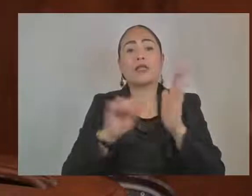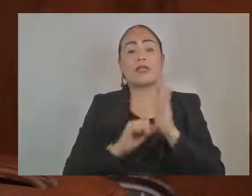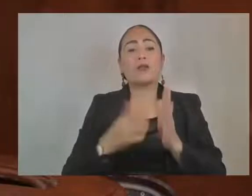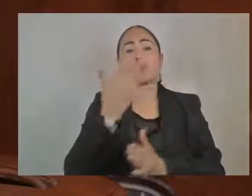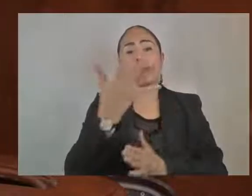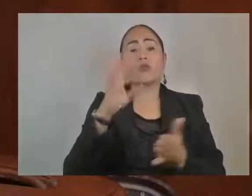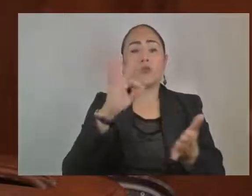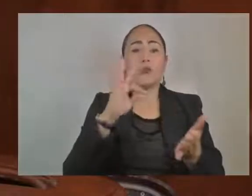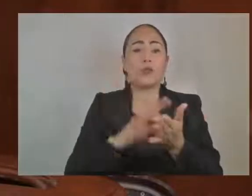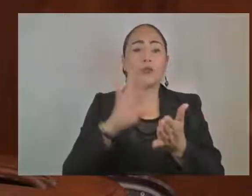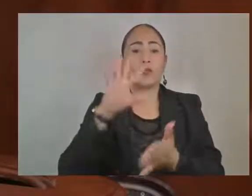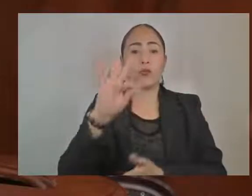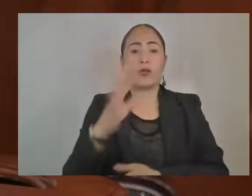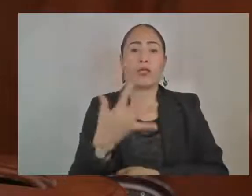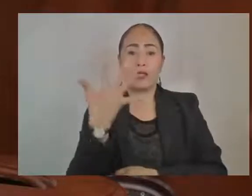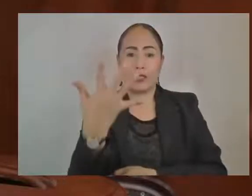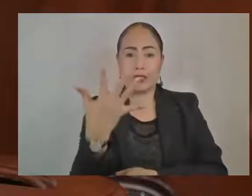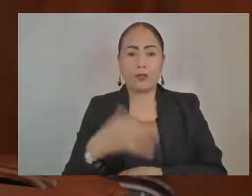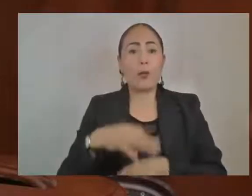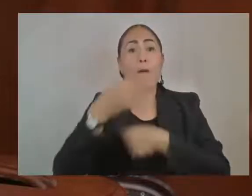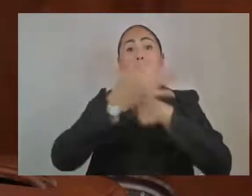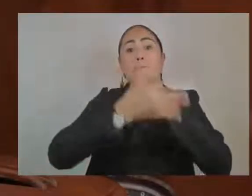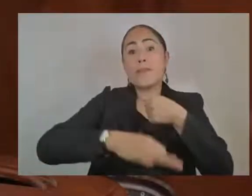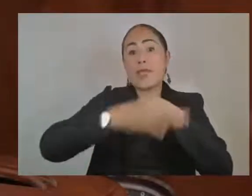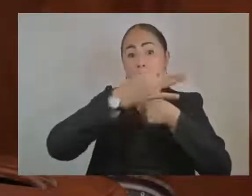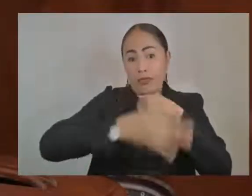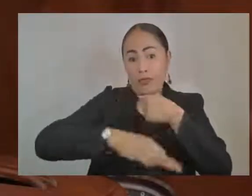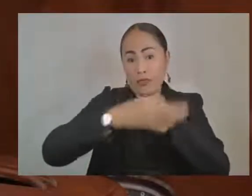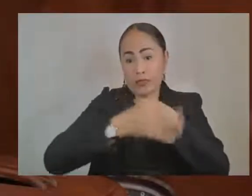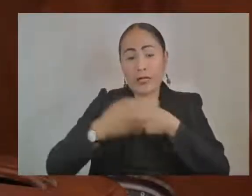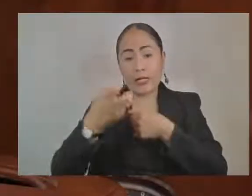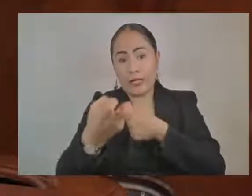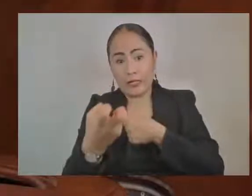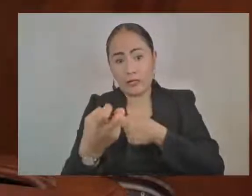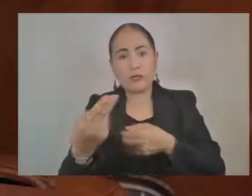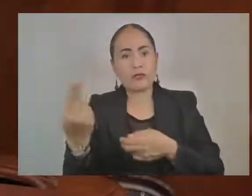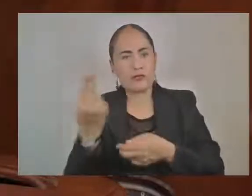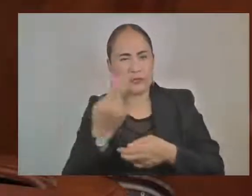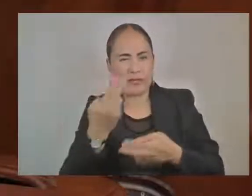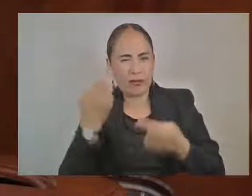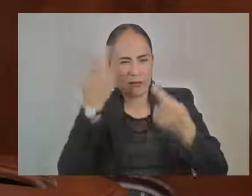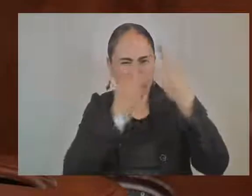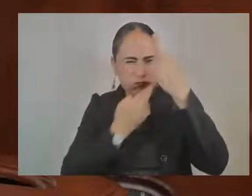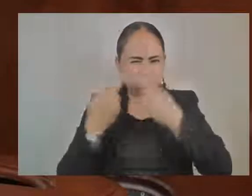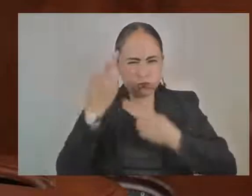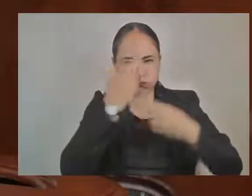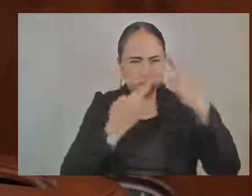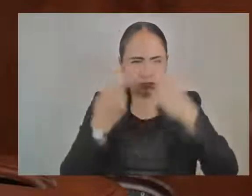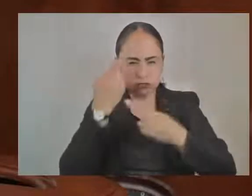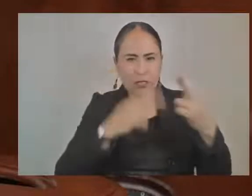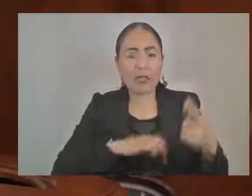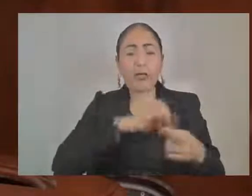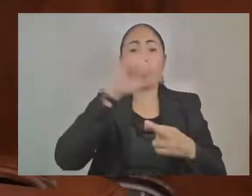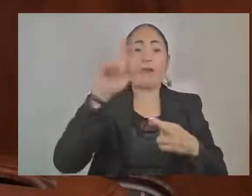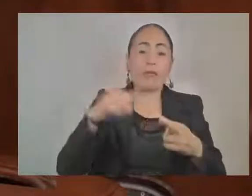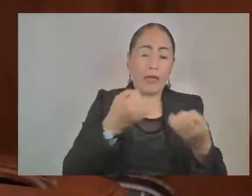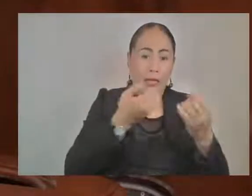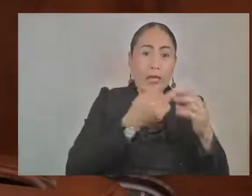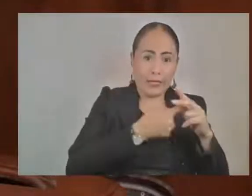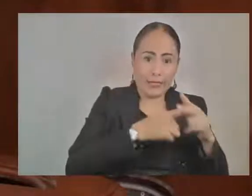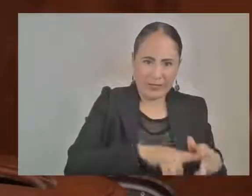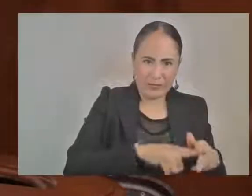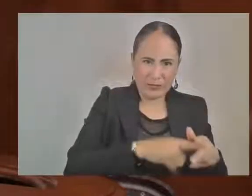Las medidas provisionales serán revisadas de oficio y, en su caso, modificadas en la audiencia inicial en la que inclusive